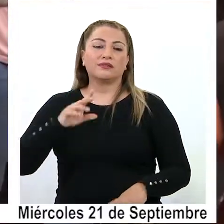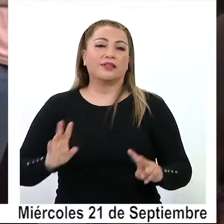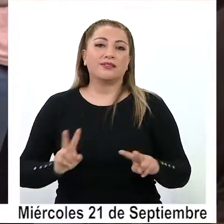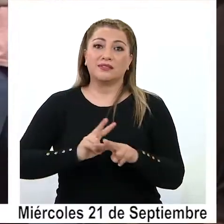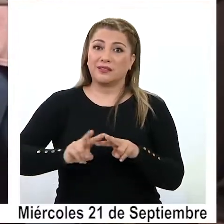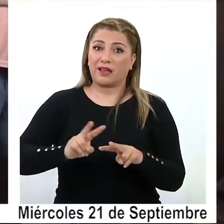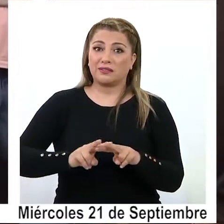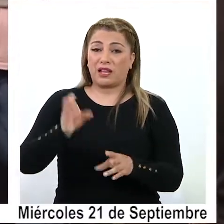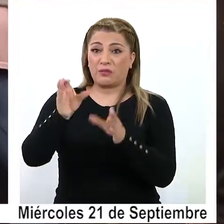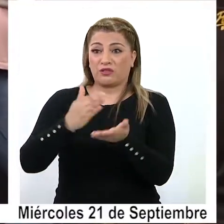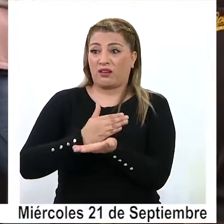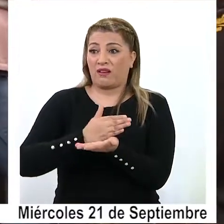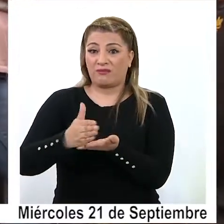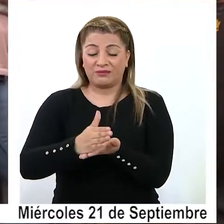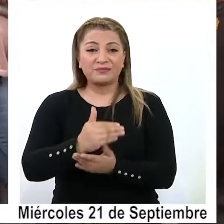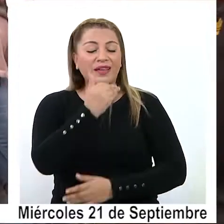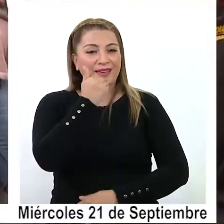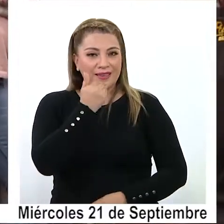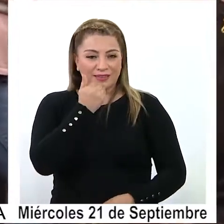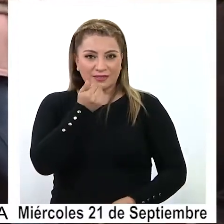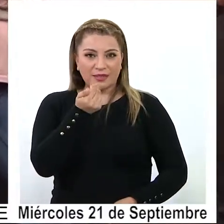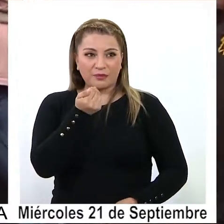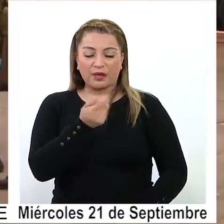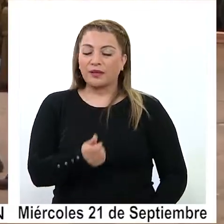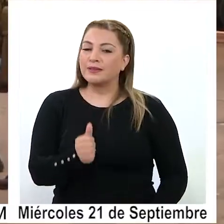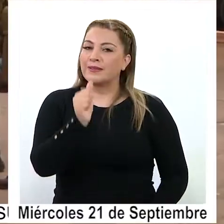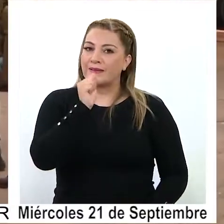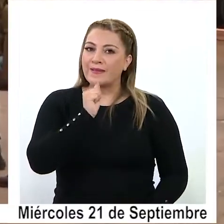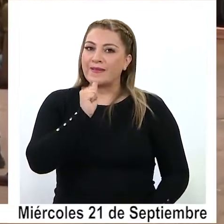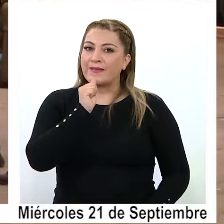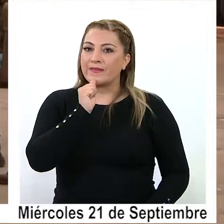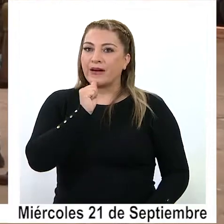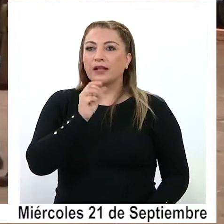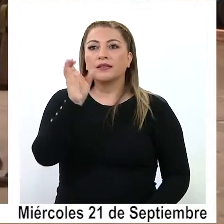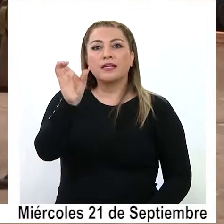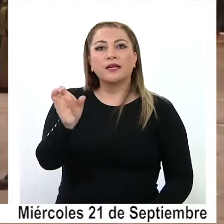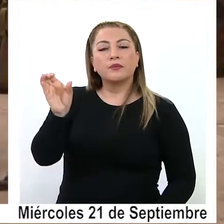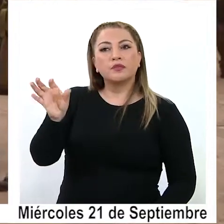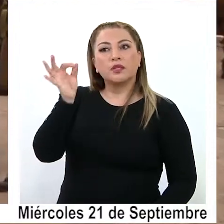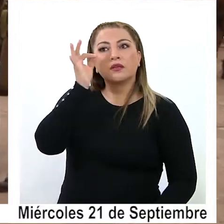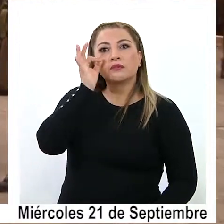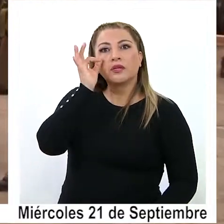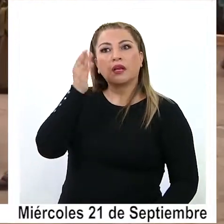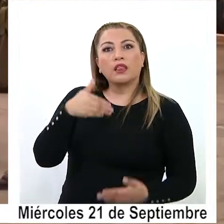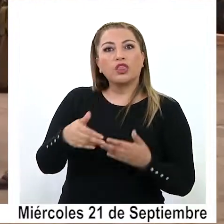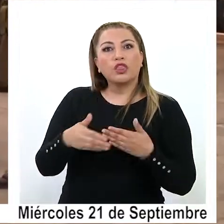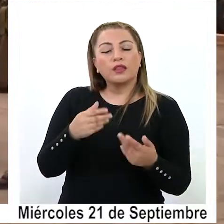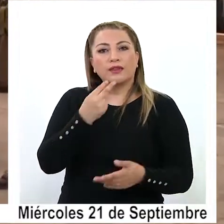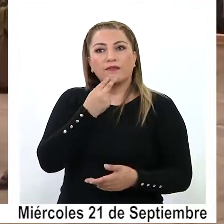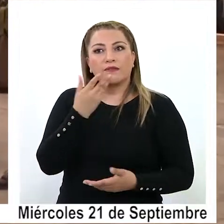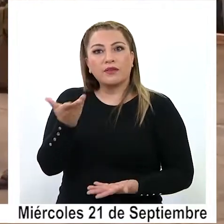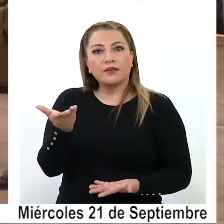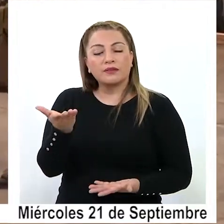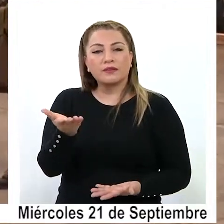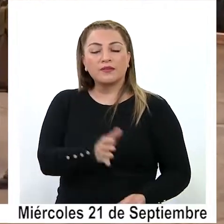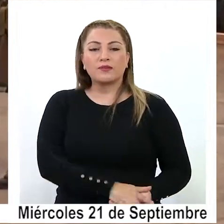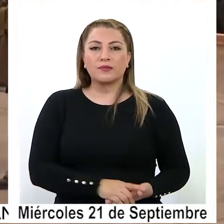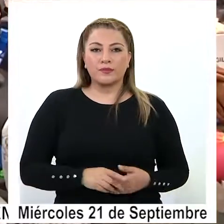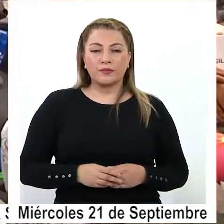el desalojo y también por la falta de seguimiento de quienes habitaban este sector.